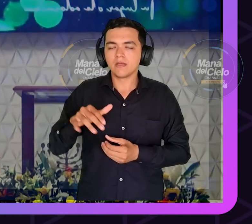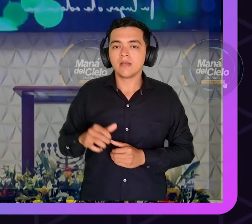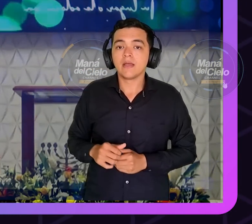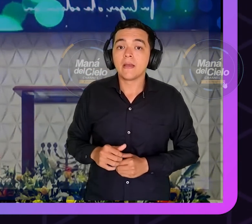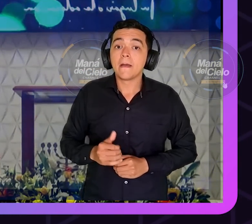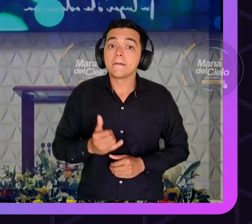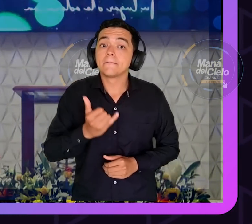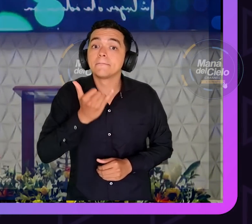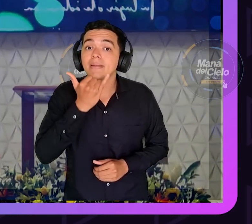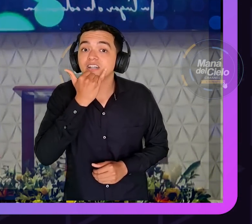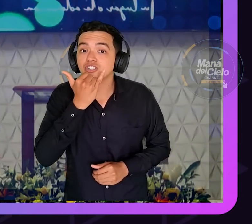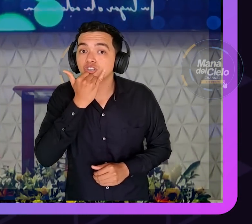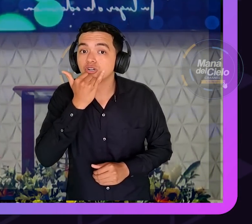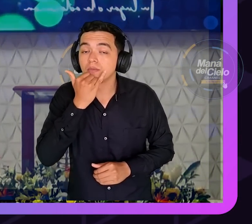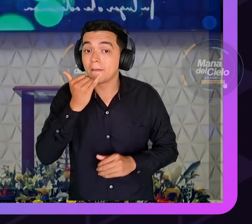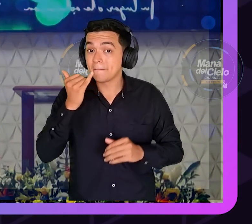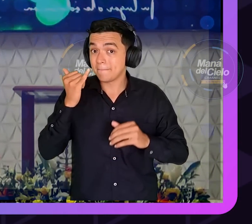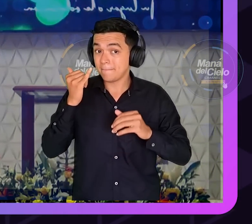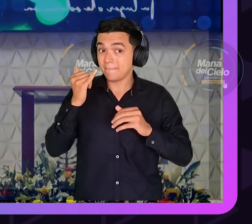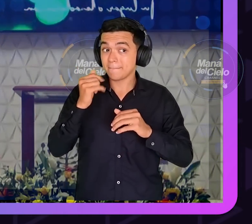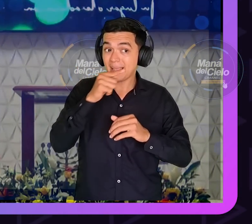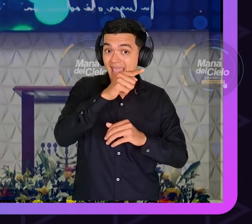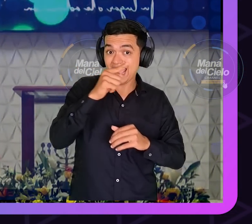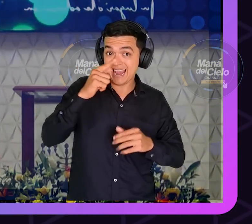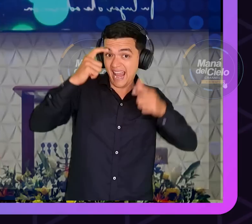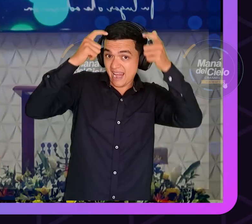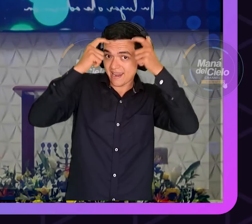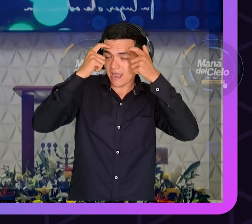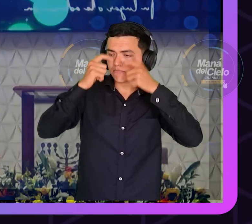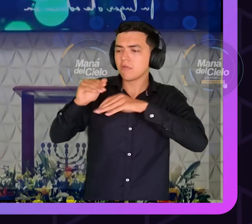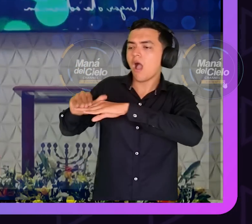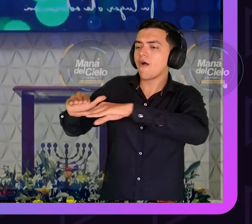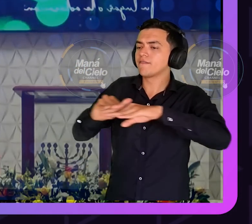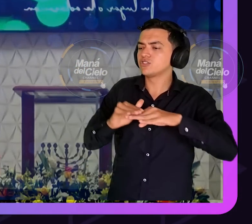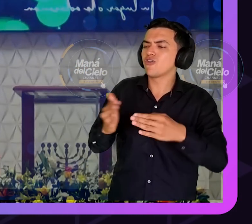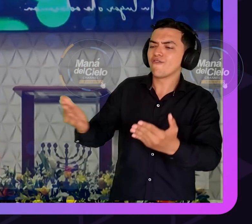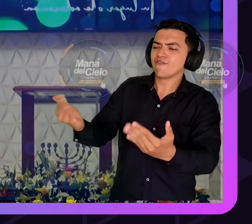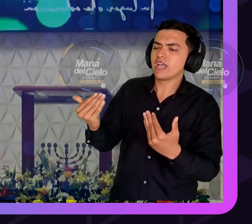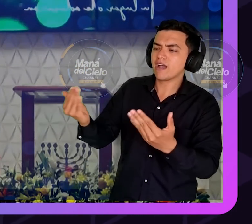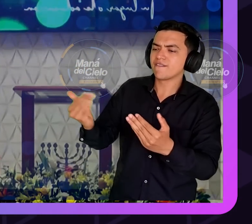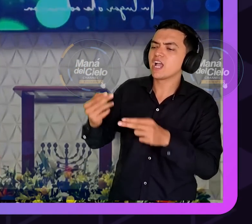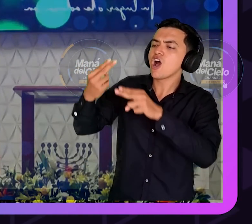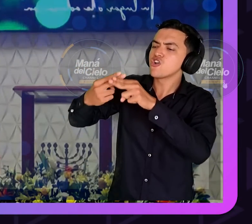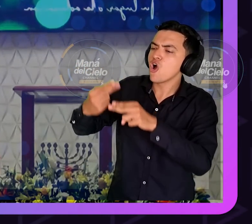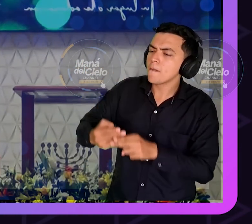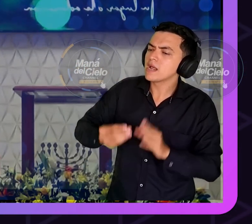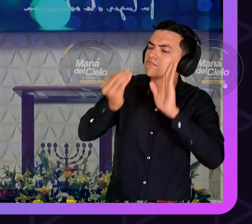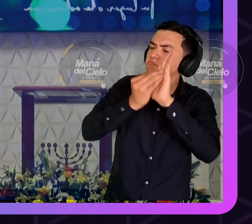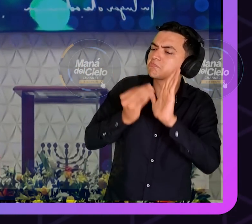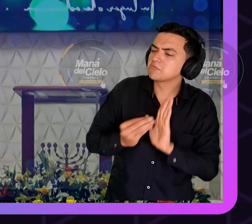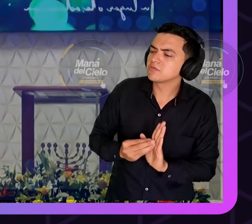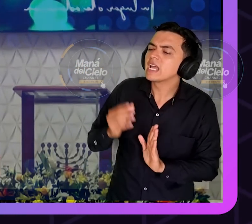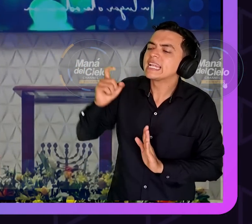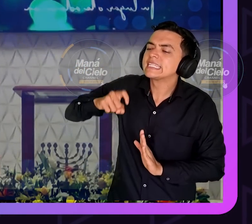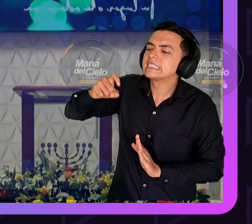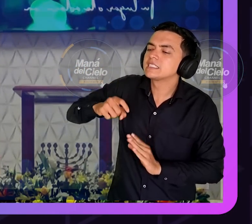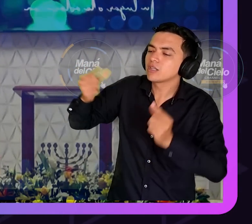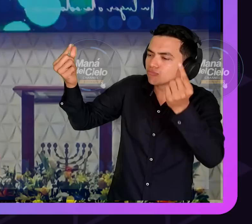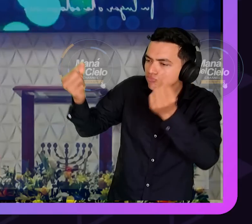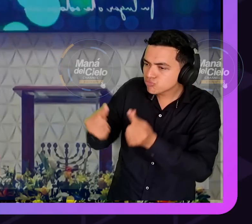a los nueve meses yendo por un imagínense por un camino de herradura qué le pasó a la señora